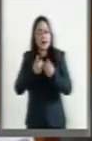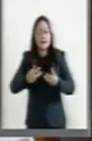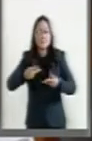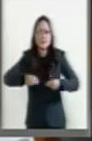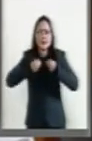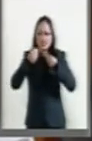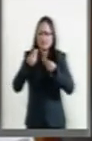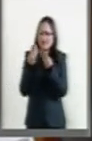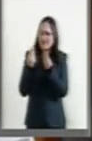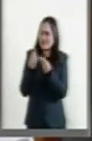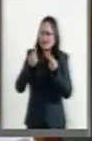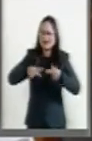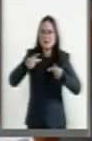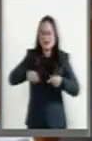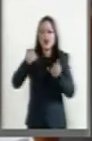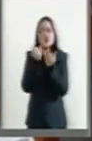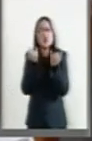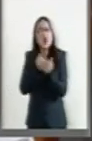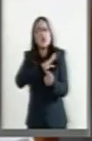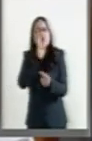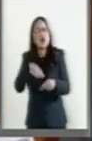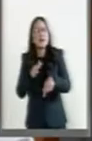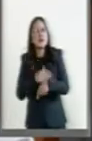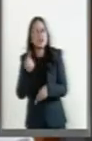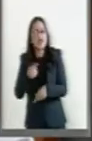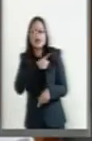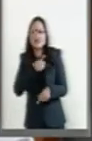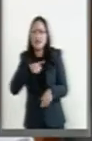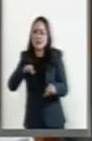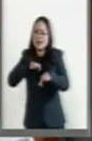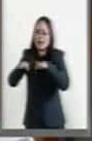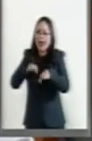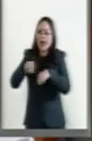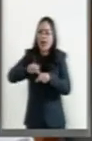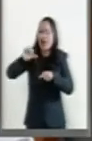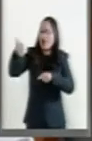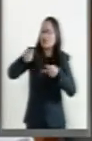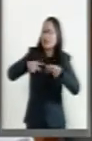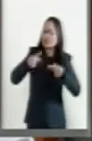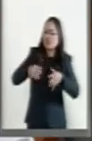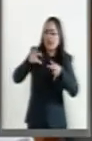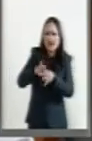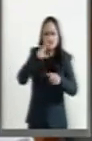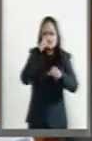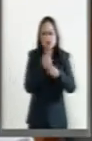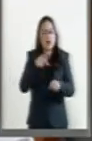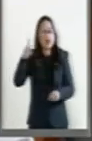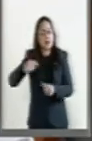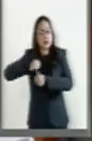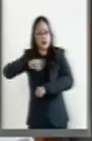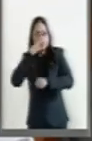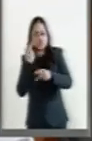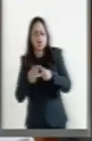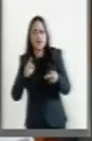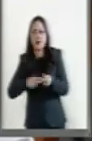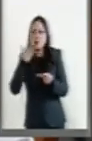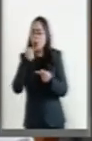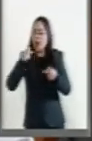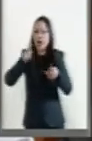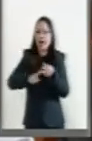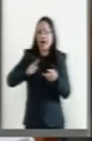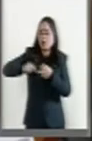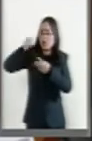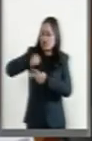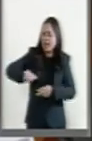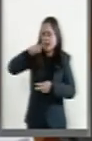muchos más y que también muere por tener que hacer el trabajo que le corresponde al sistema político, a las autoridades ausentes, a las